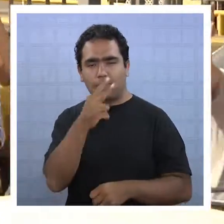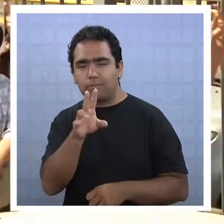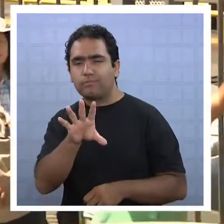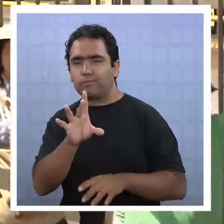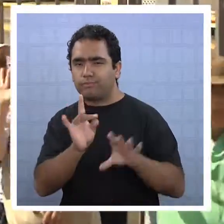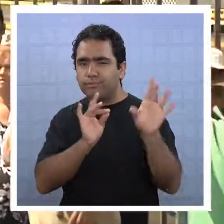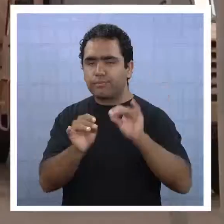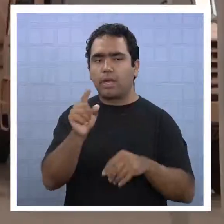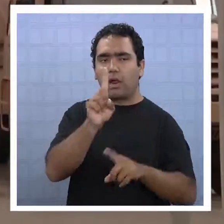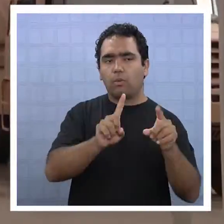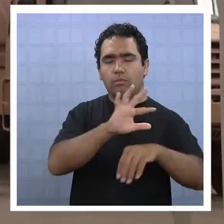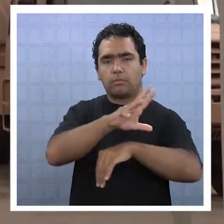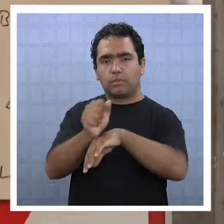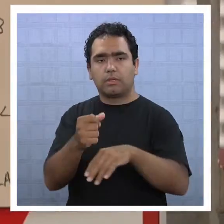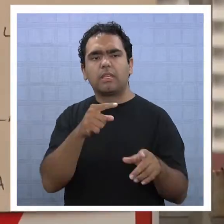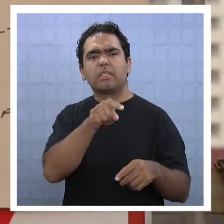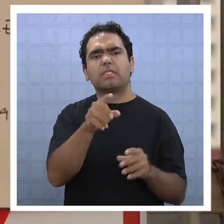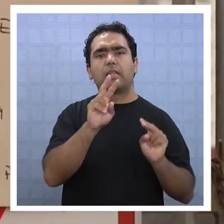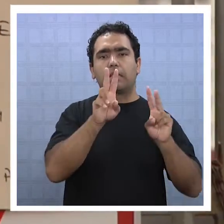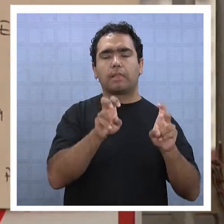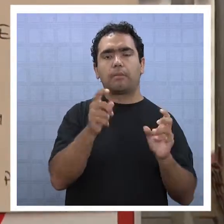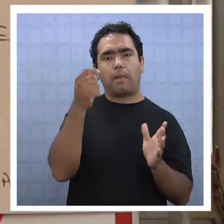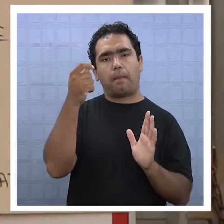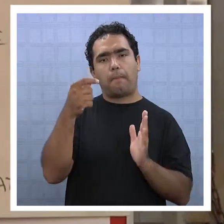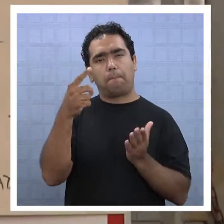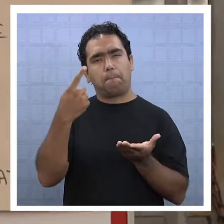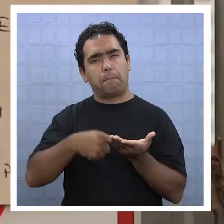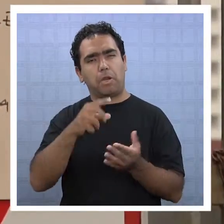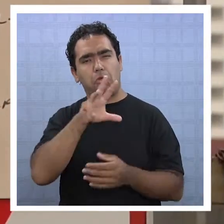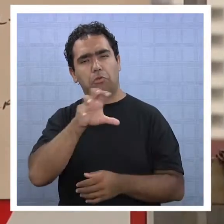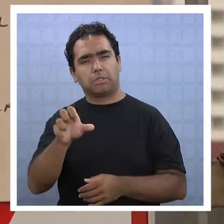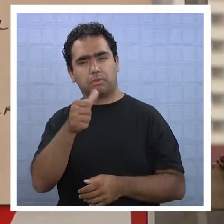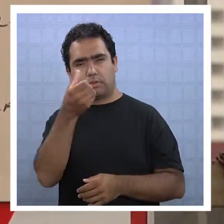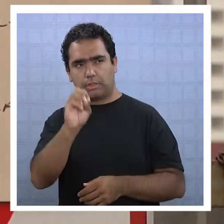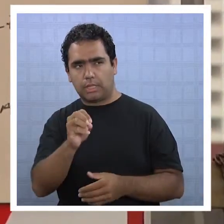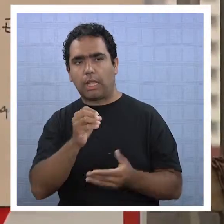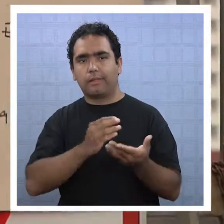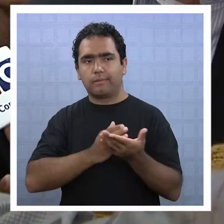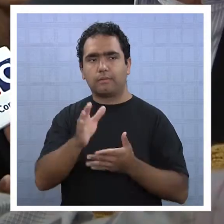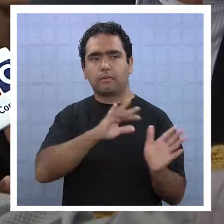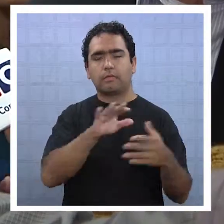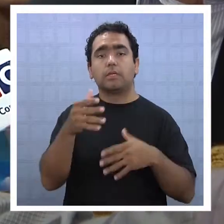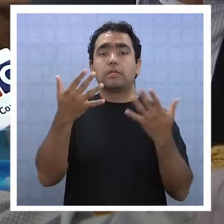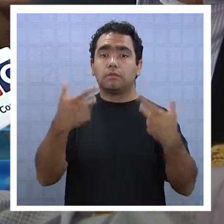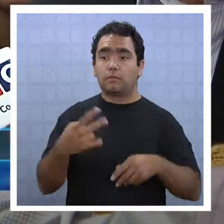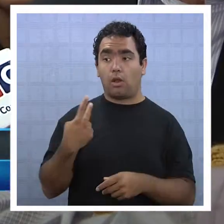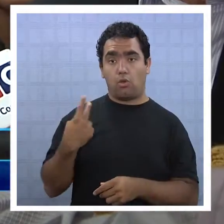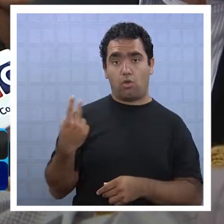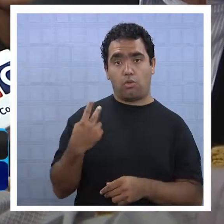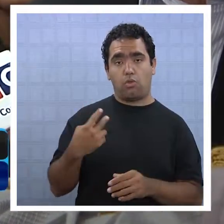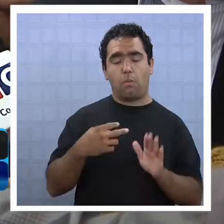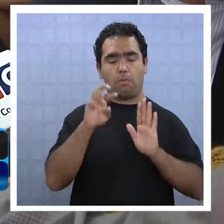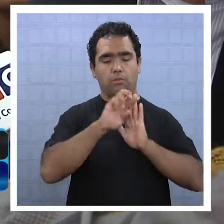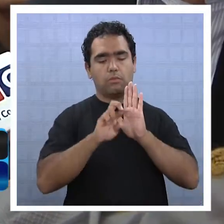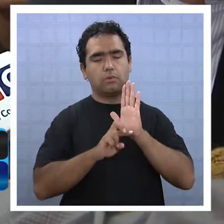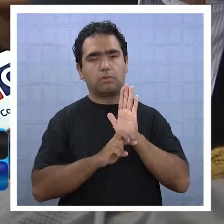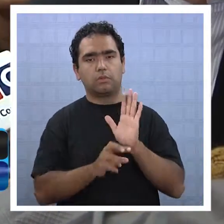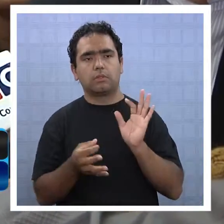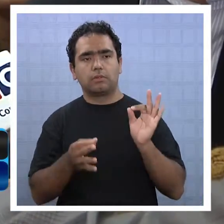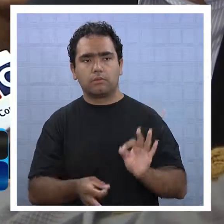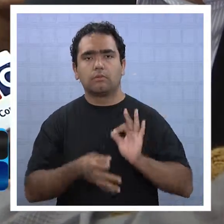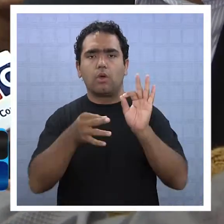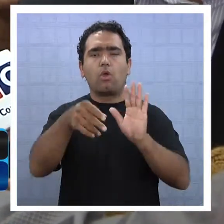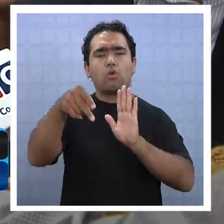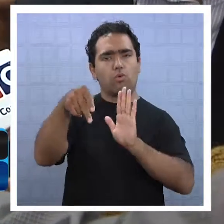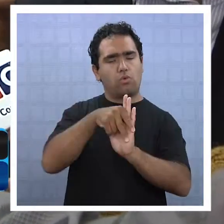a esa materia data de 1960. Hemos presentado un proyecto junto al diputado para normar lo que se vivió